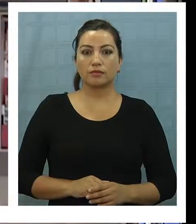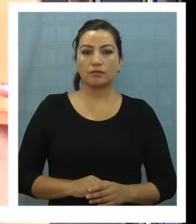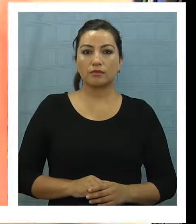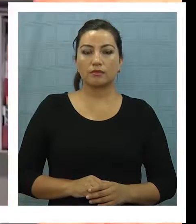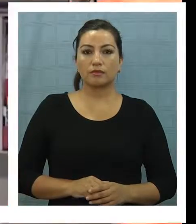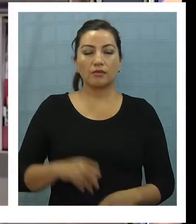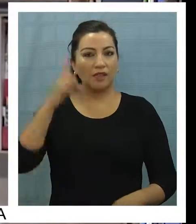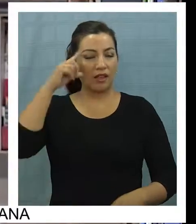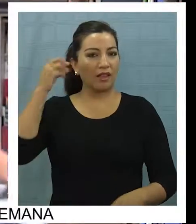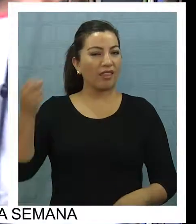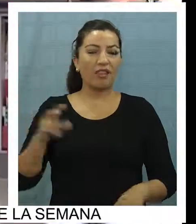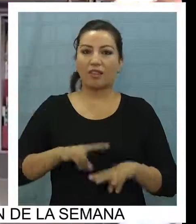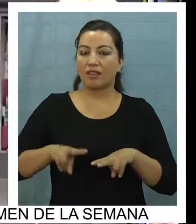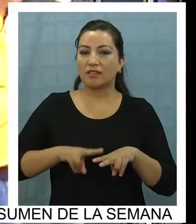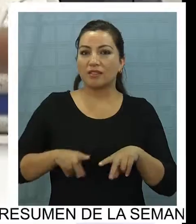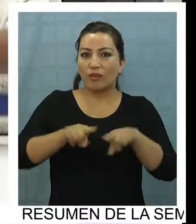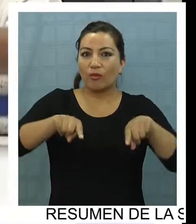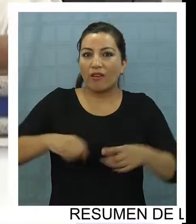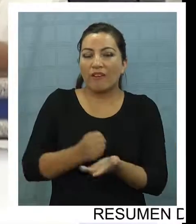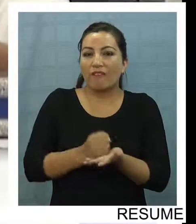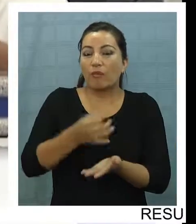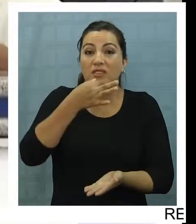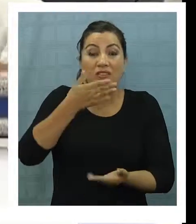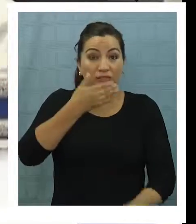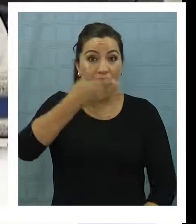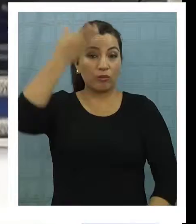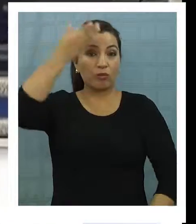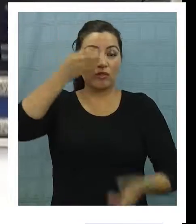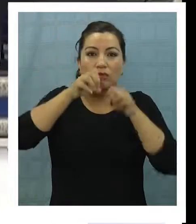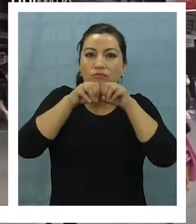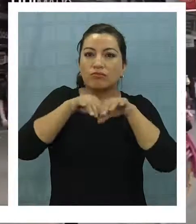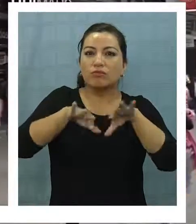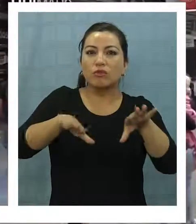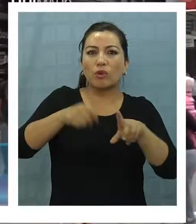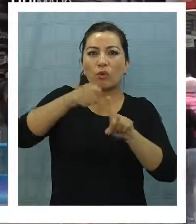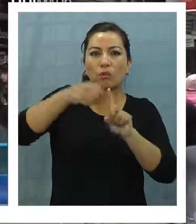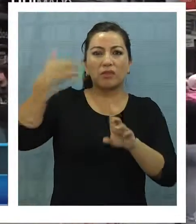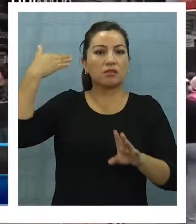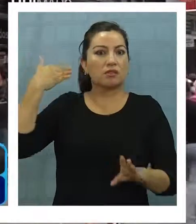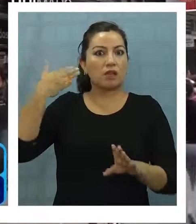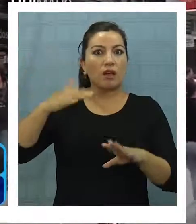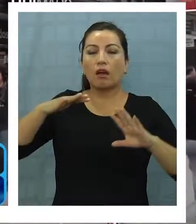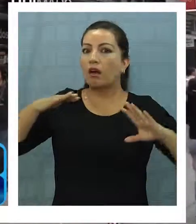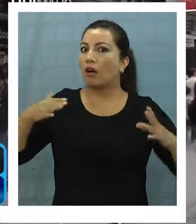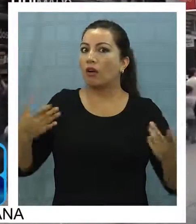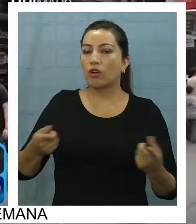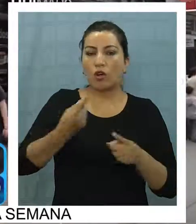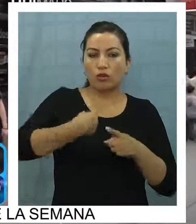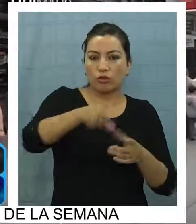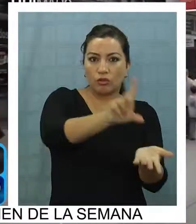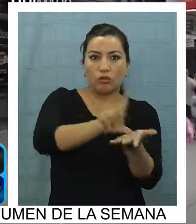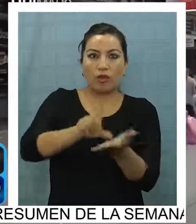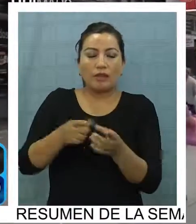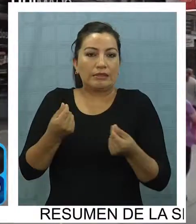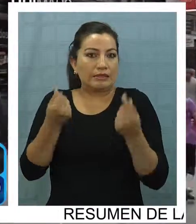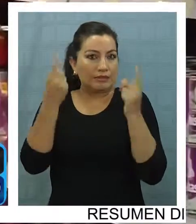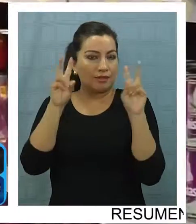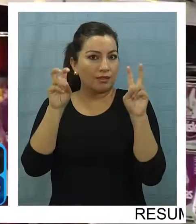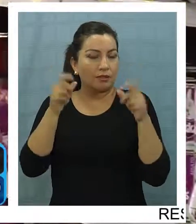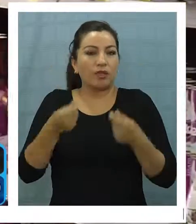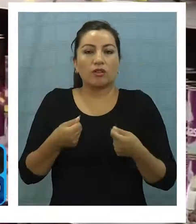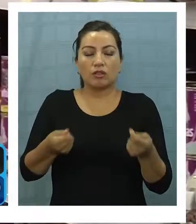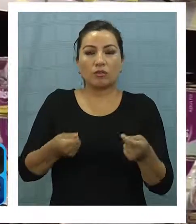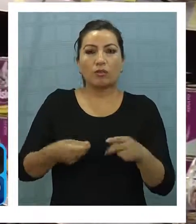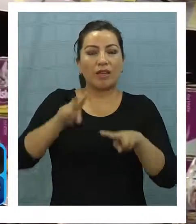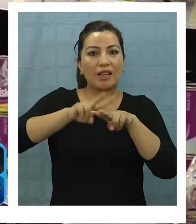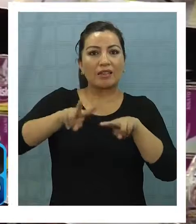La idea de crear farmacias populares, tan difundida hace unos meses, ya alcanzó a otros sectores de la economía, como la creación